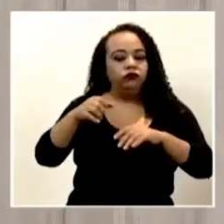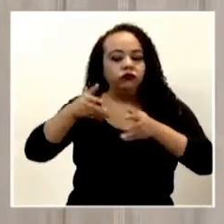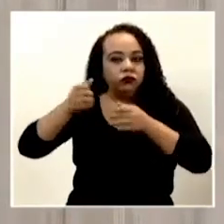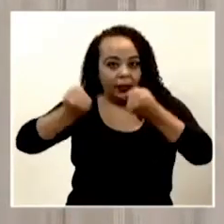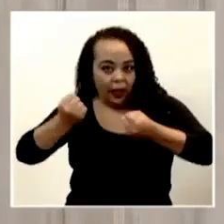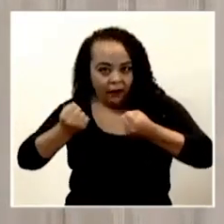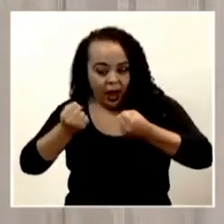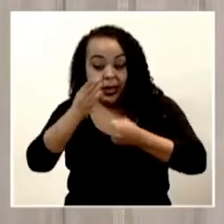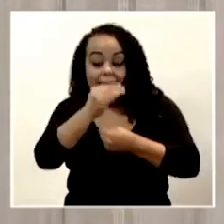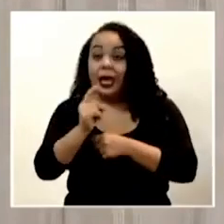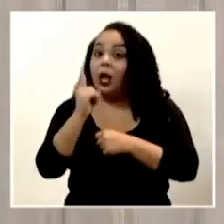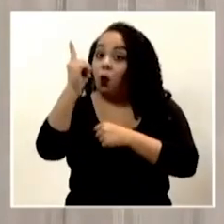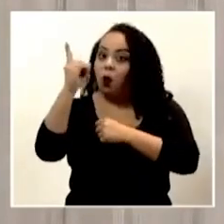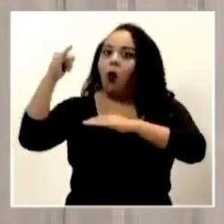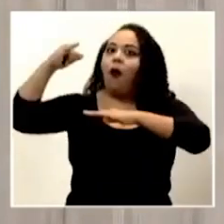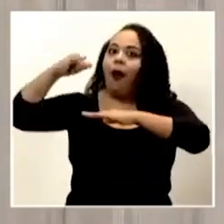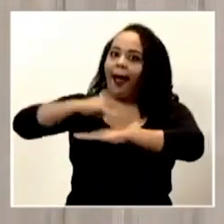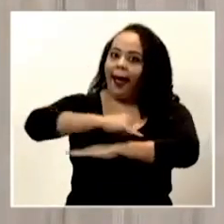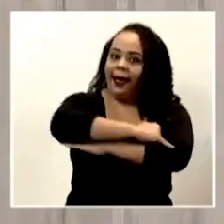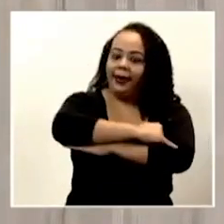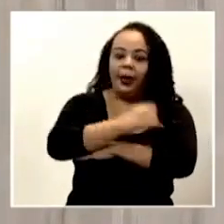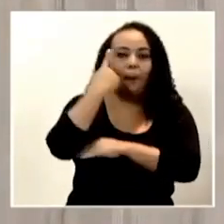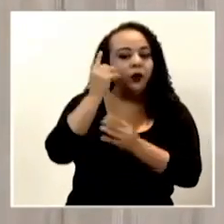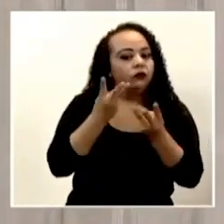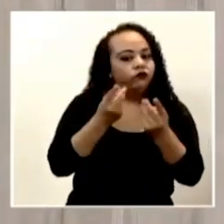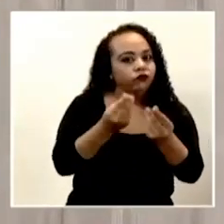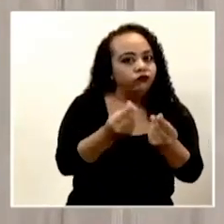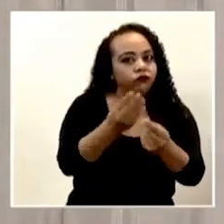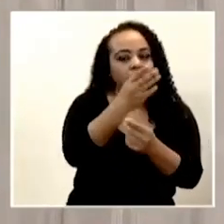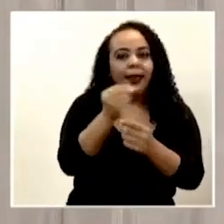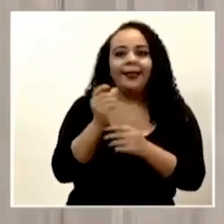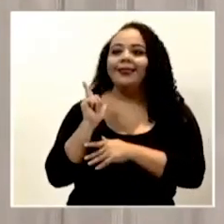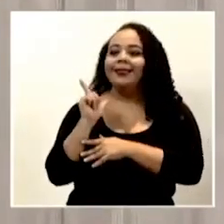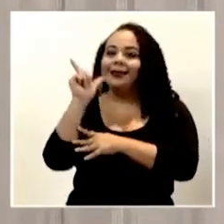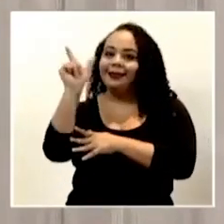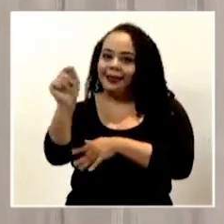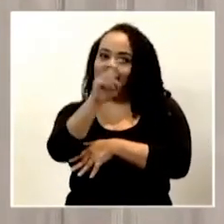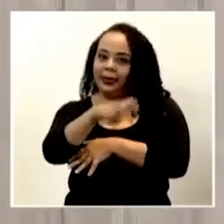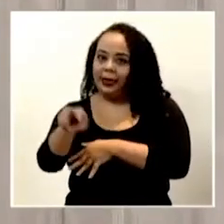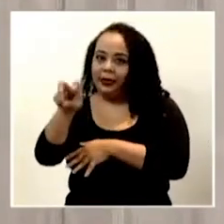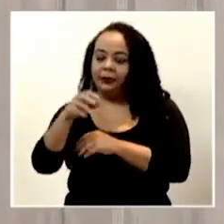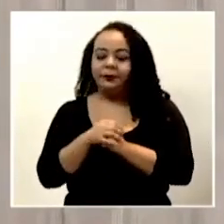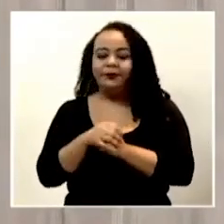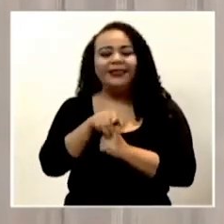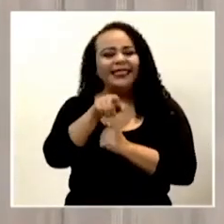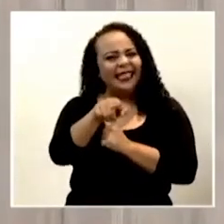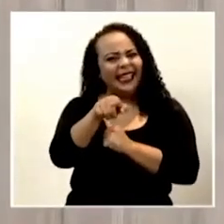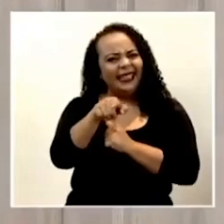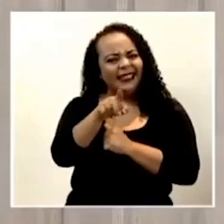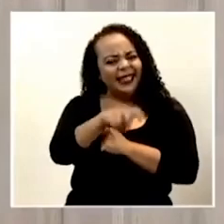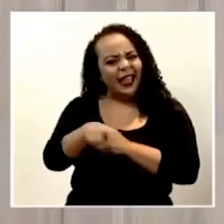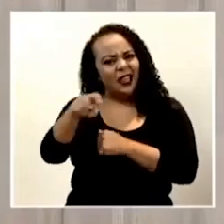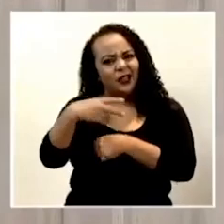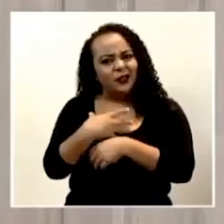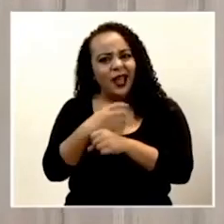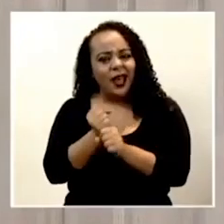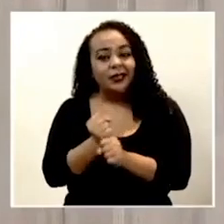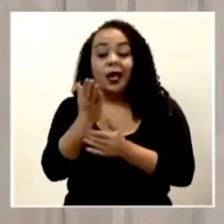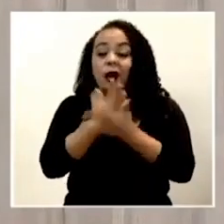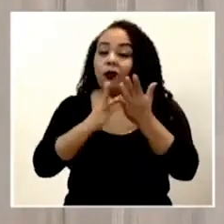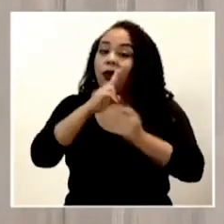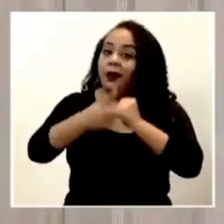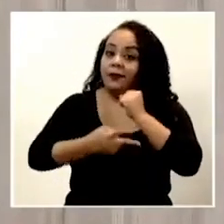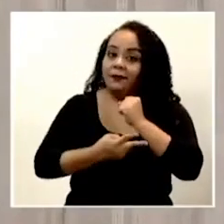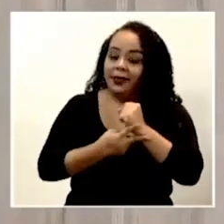debido a la premura del tiempo y por la distancia del traslado. Esos traslados se hacen a veces